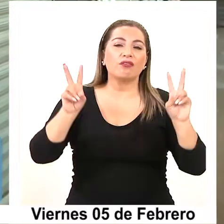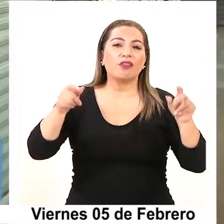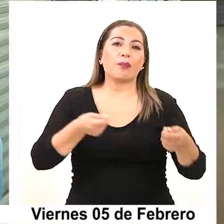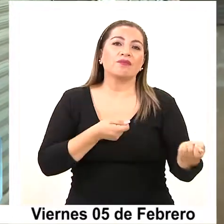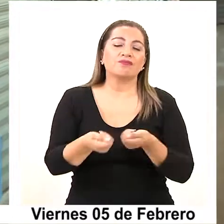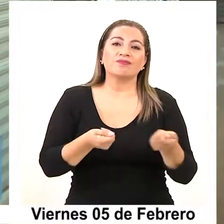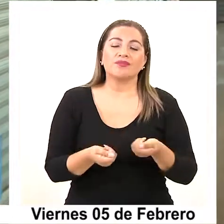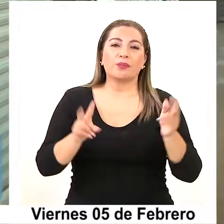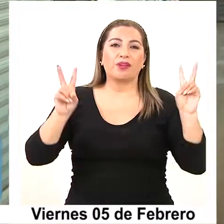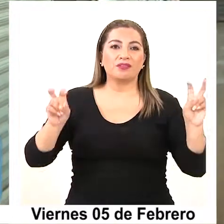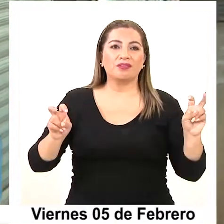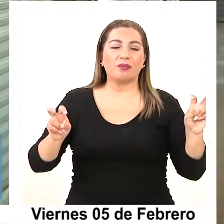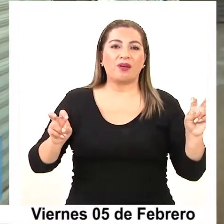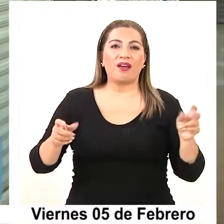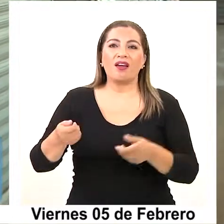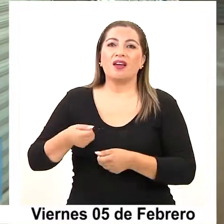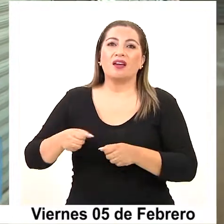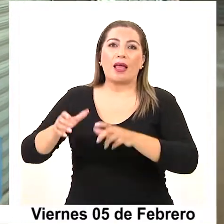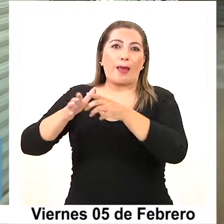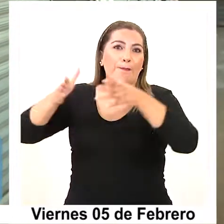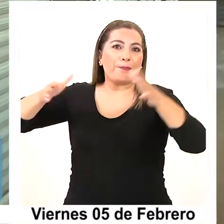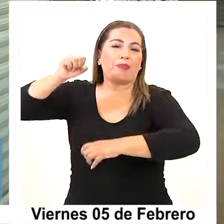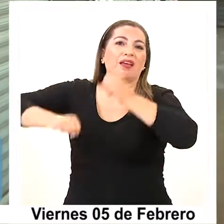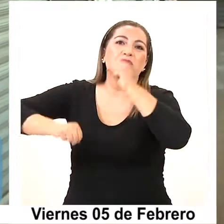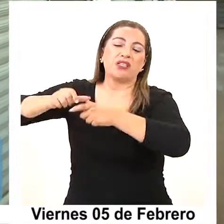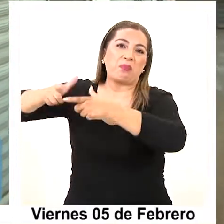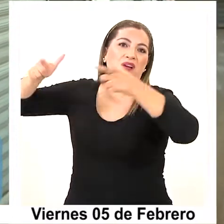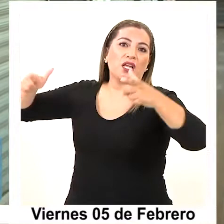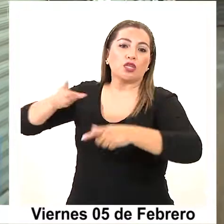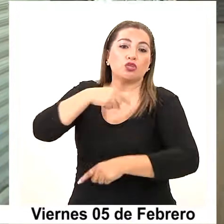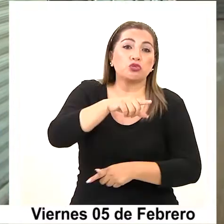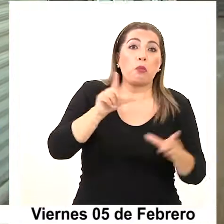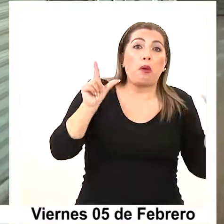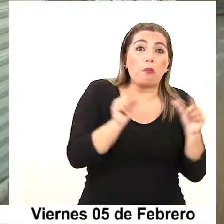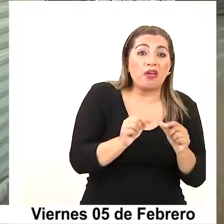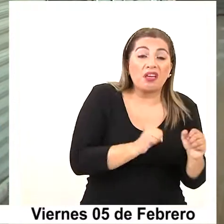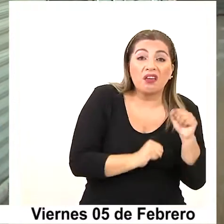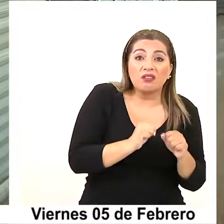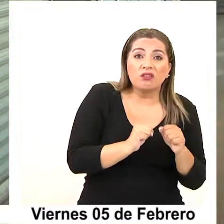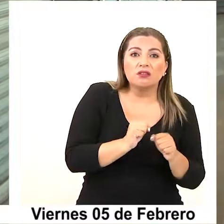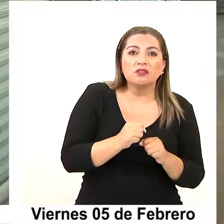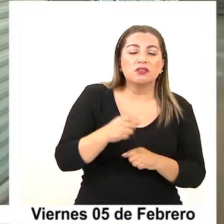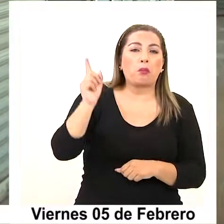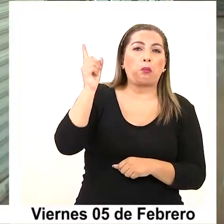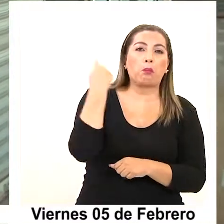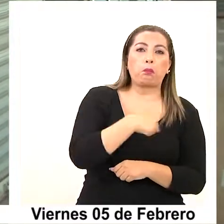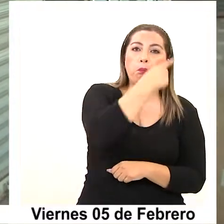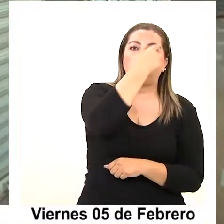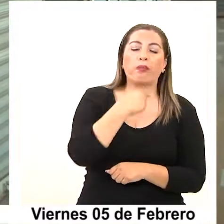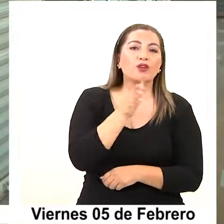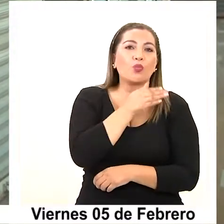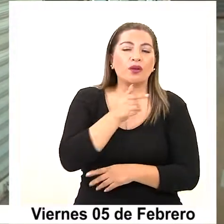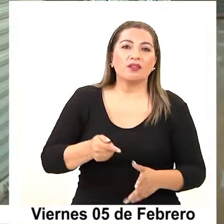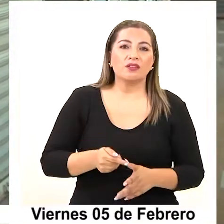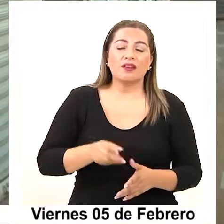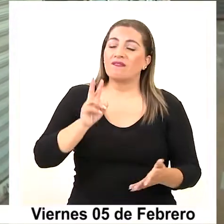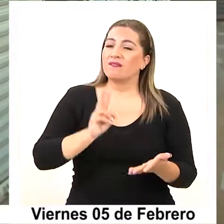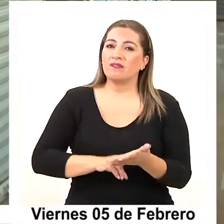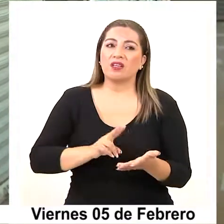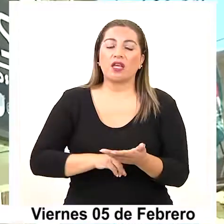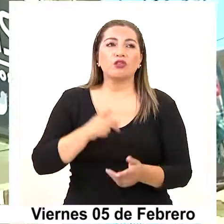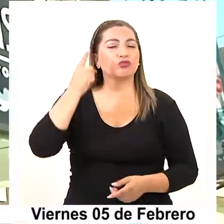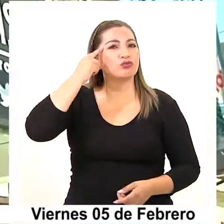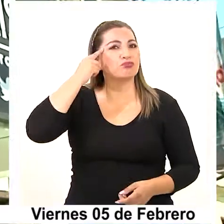gira en torno al retail y los pequeños empresarios o comerciantes no existimos. De verdad que vivimos con bastante